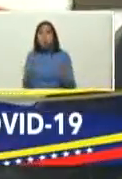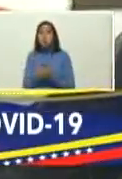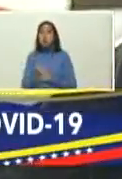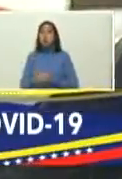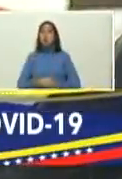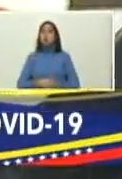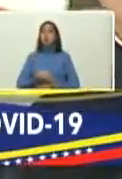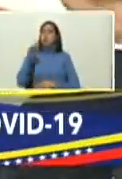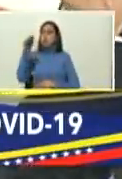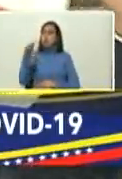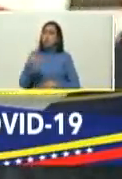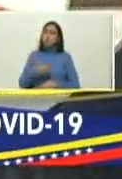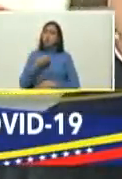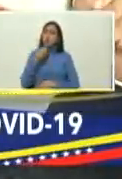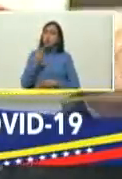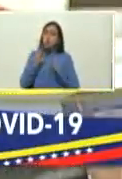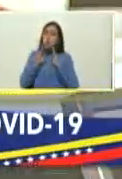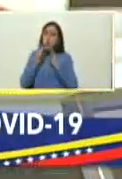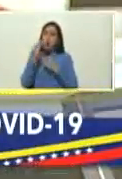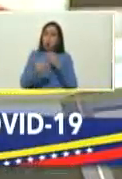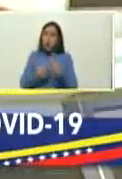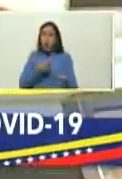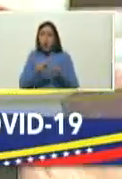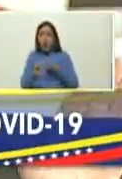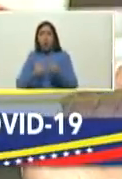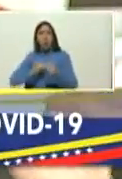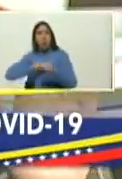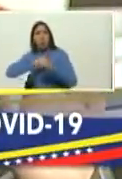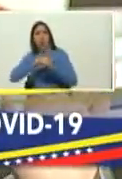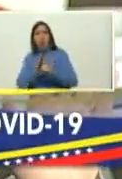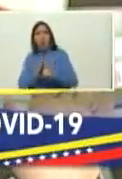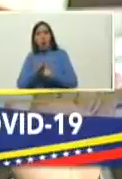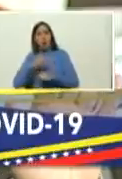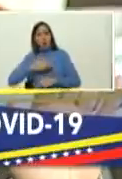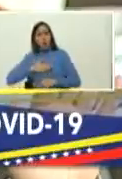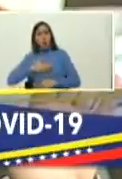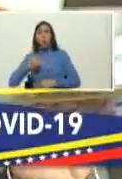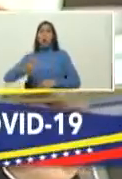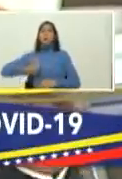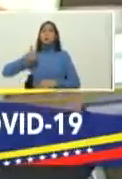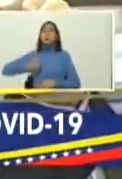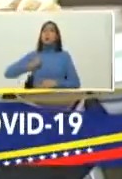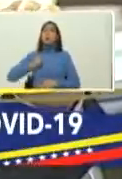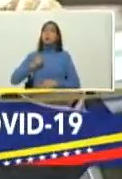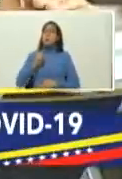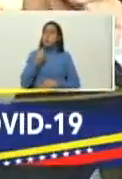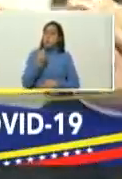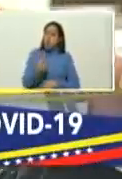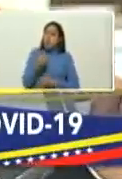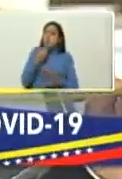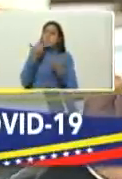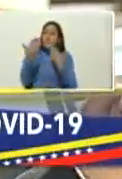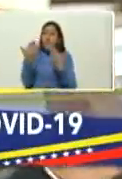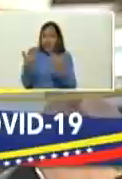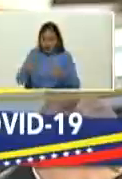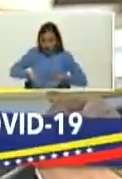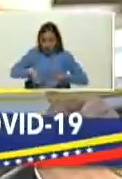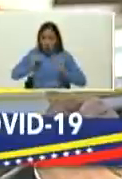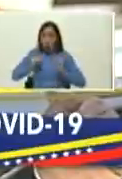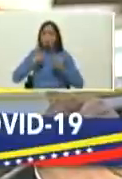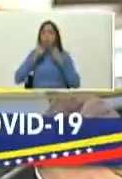perspectivas favorables en el manejo de la pandemia yo aprovecho para pedirle autorización